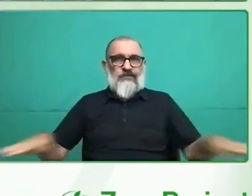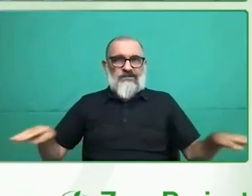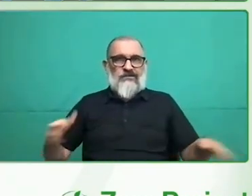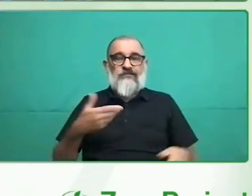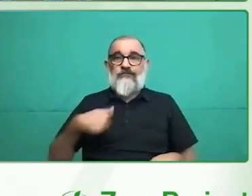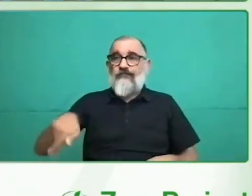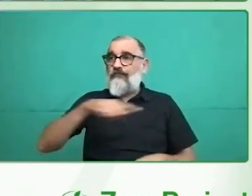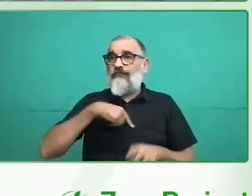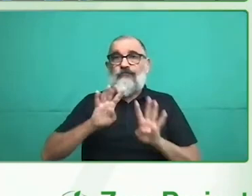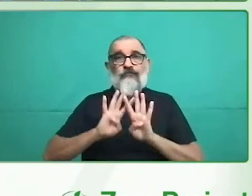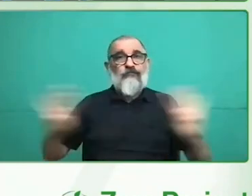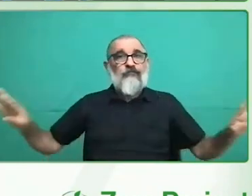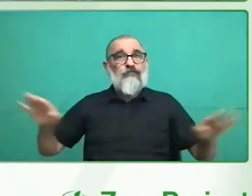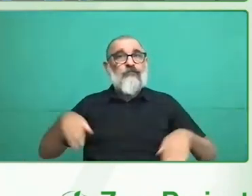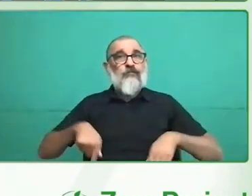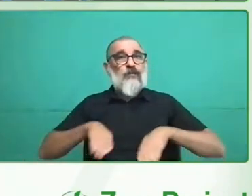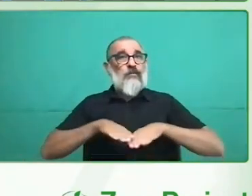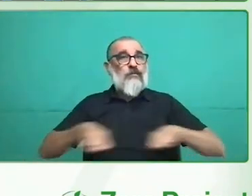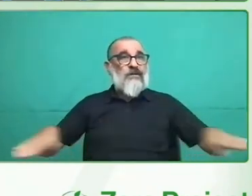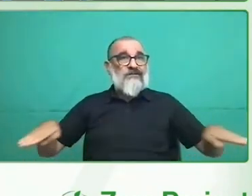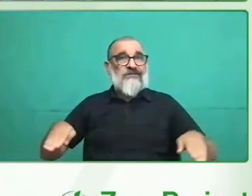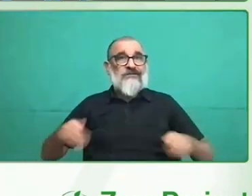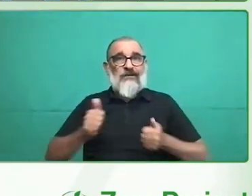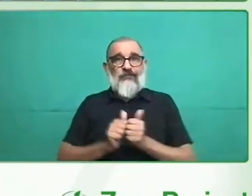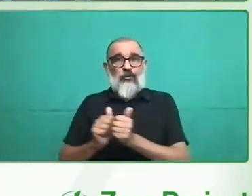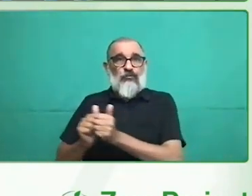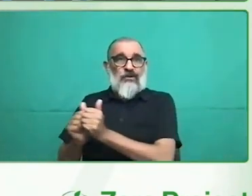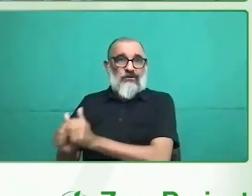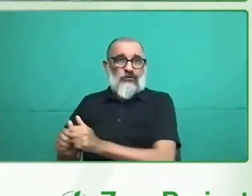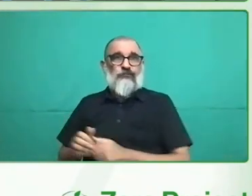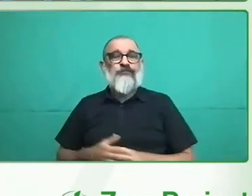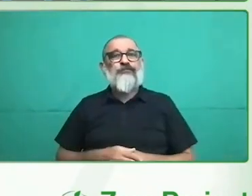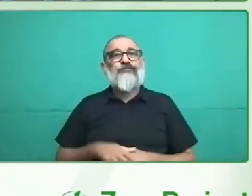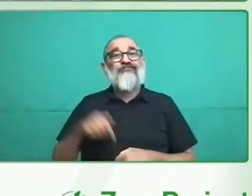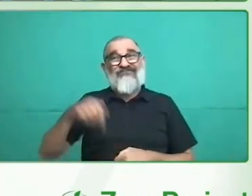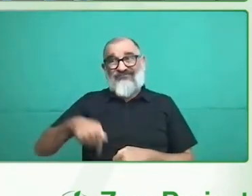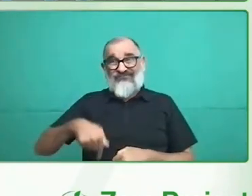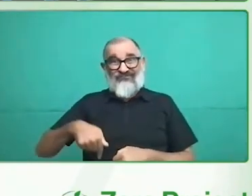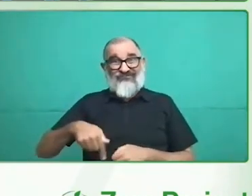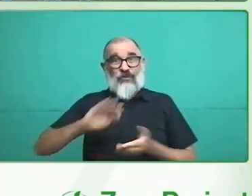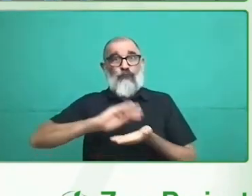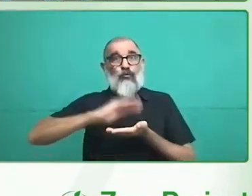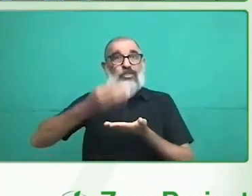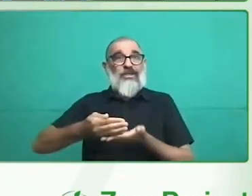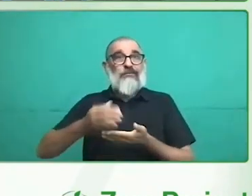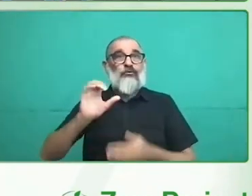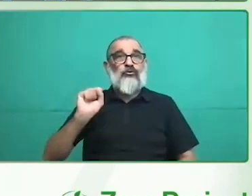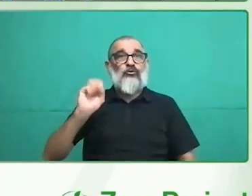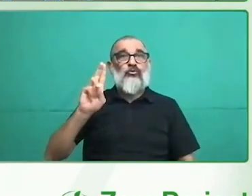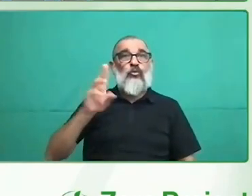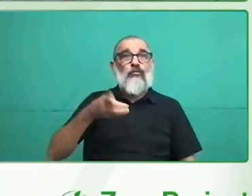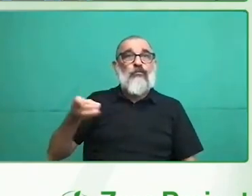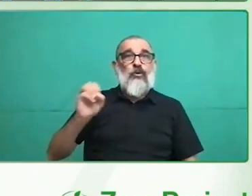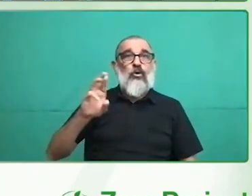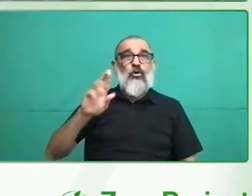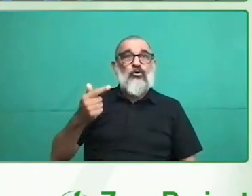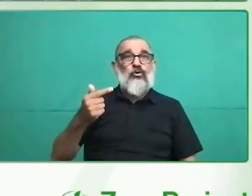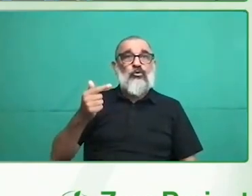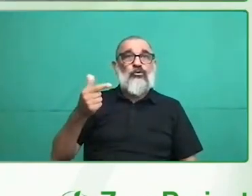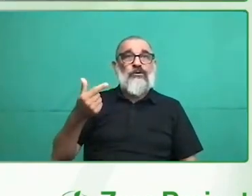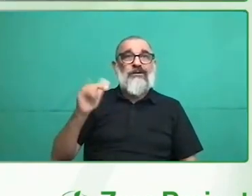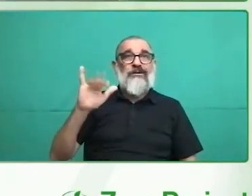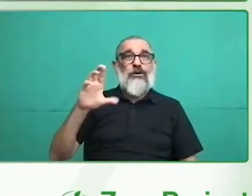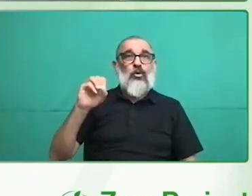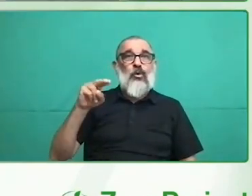Somos una organización local, hacemos mucho ruido, pero somos una organización local, pequeña, en un entorno pequeño, una provincia